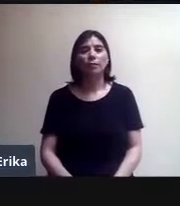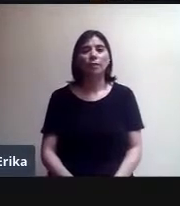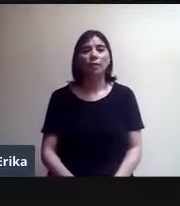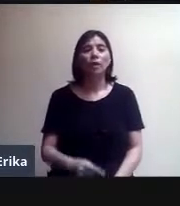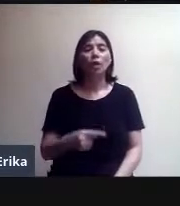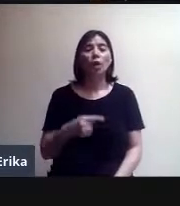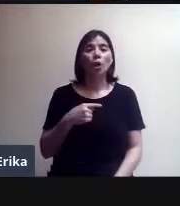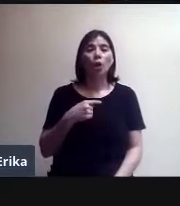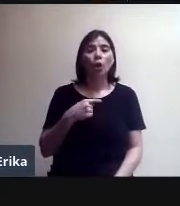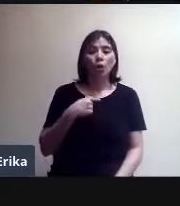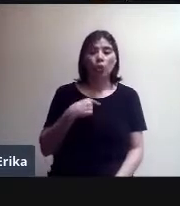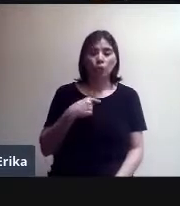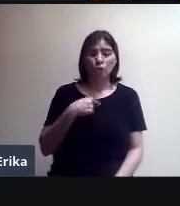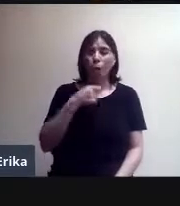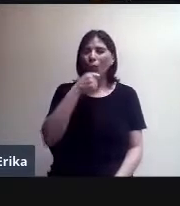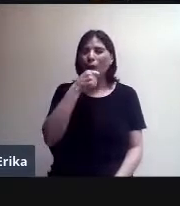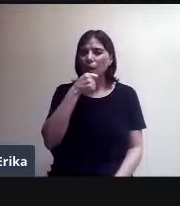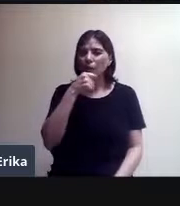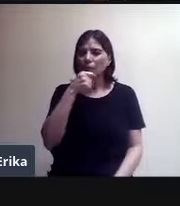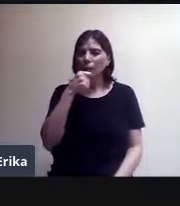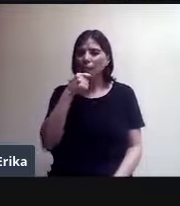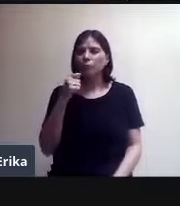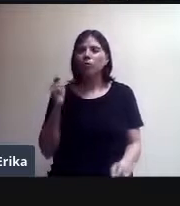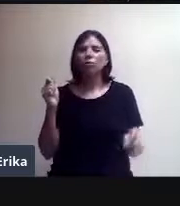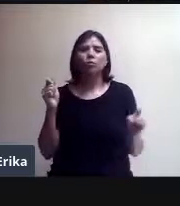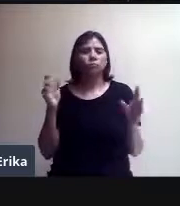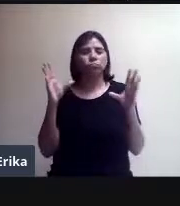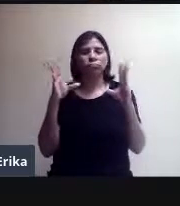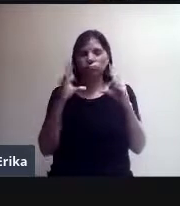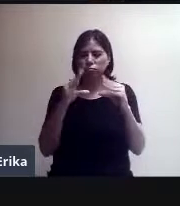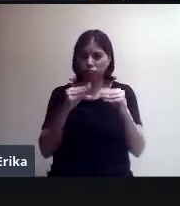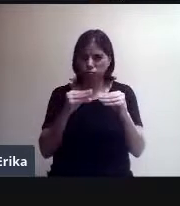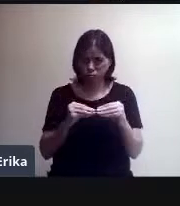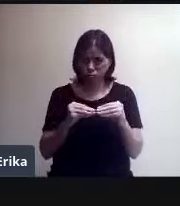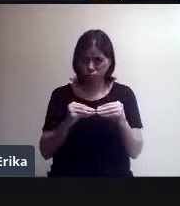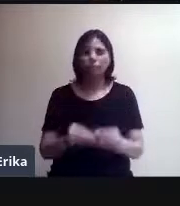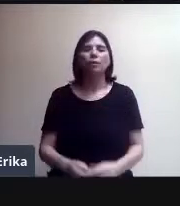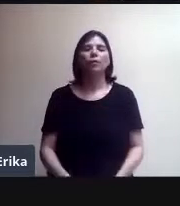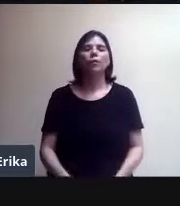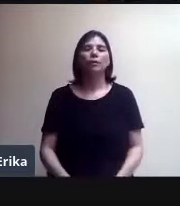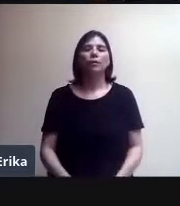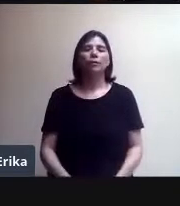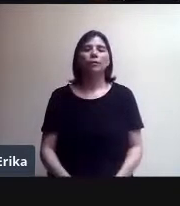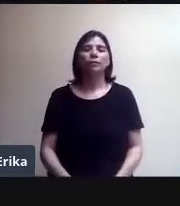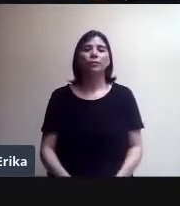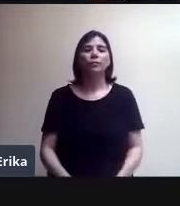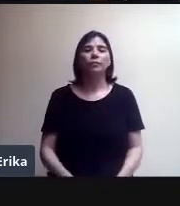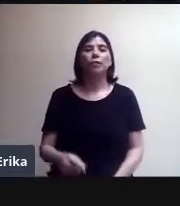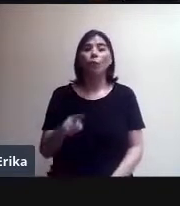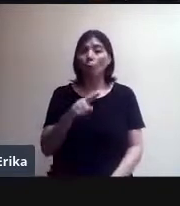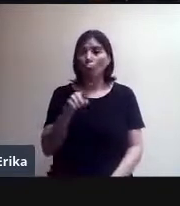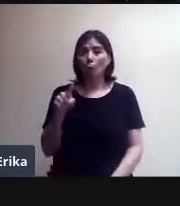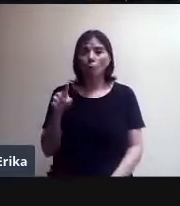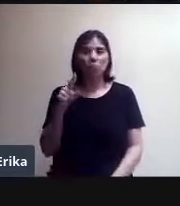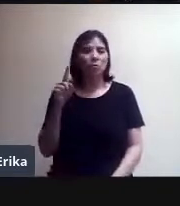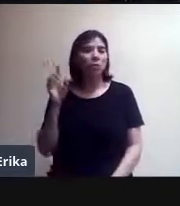desactivando este micrófono porque estoy en la autotransmisión y se viciaría el sonido, pero ustedes me escuchan perfectamente.